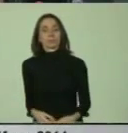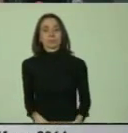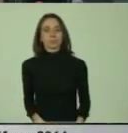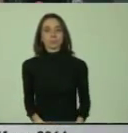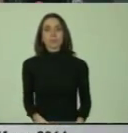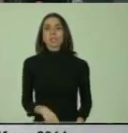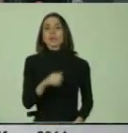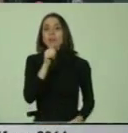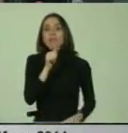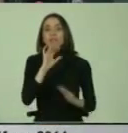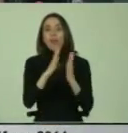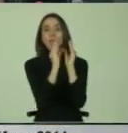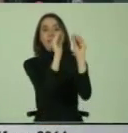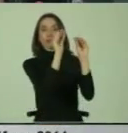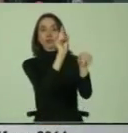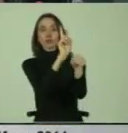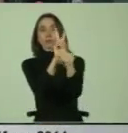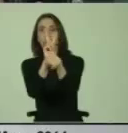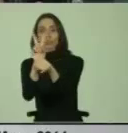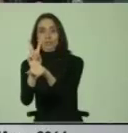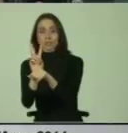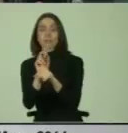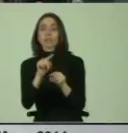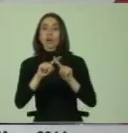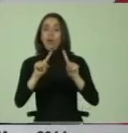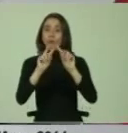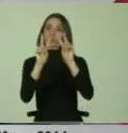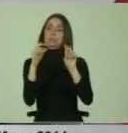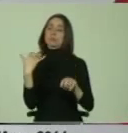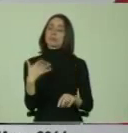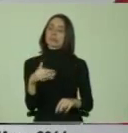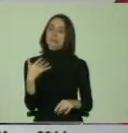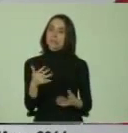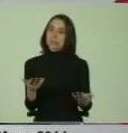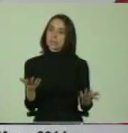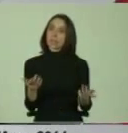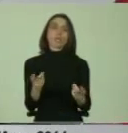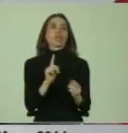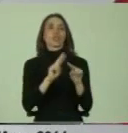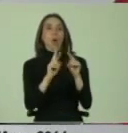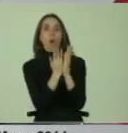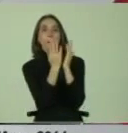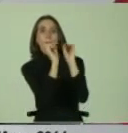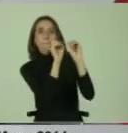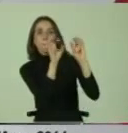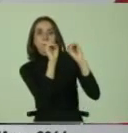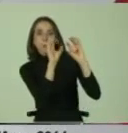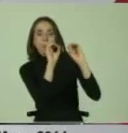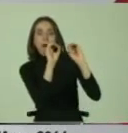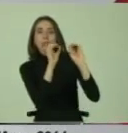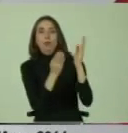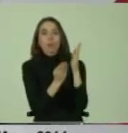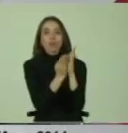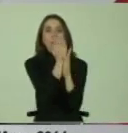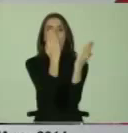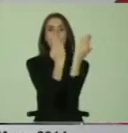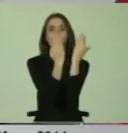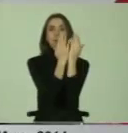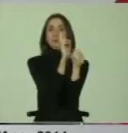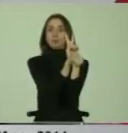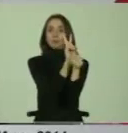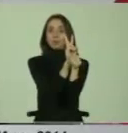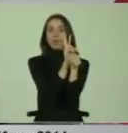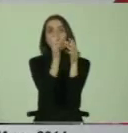Falta de formación de docentes, este es otro tema crítico, no suele haber una preparación, la formación inicial para atender